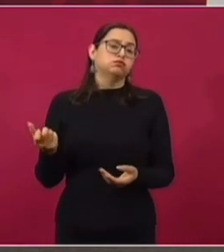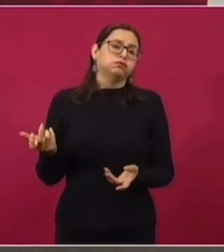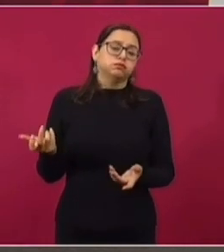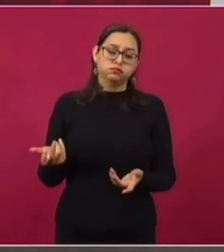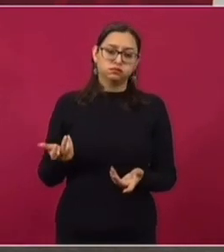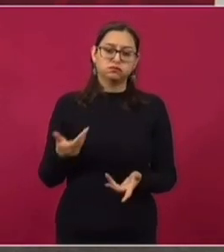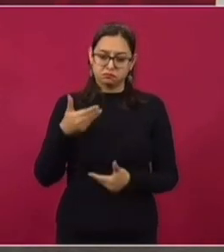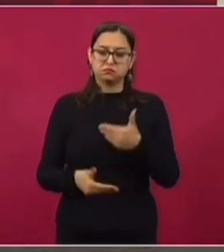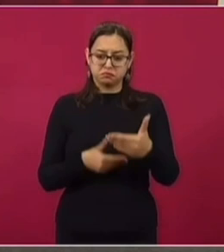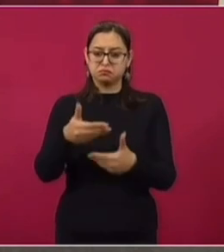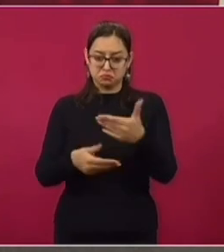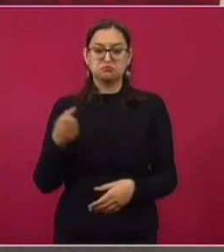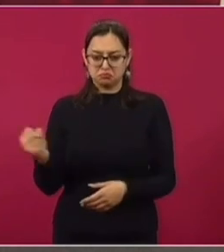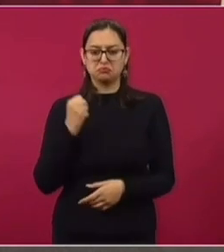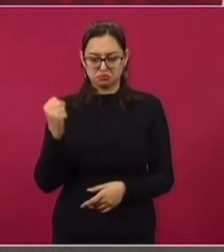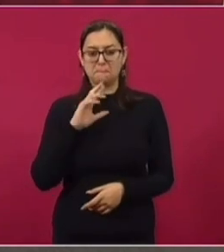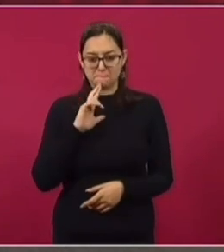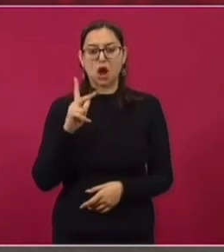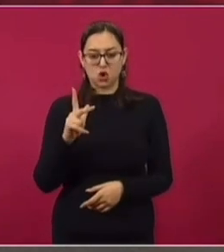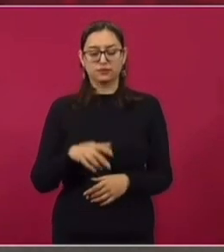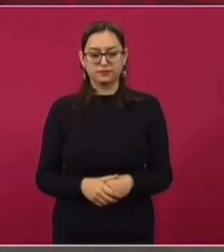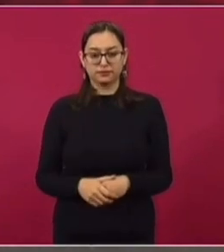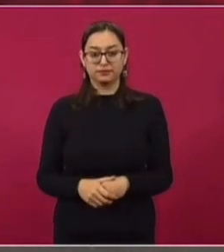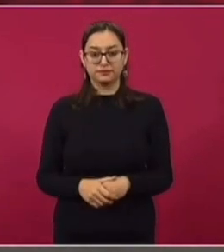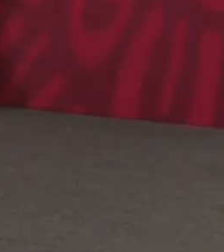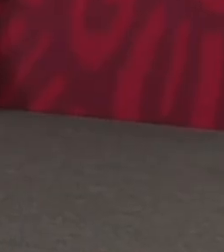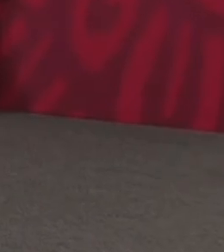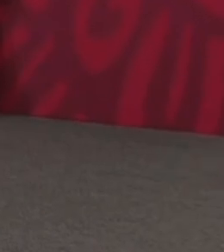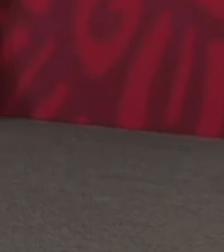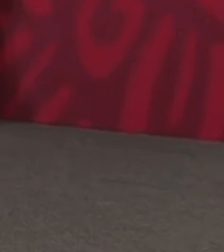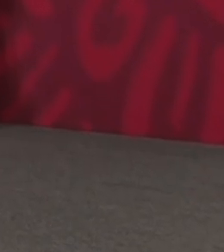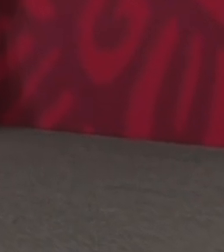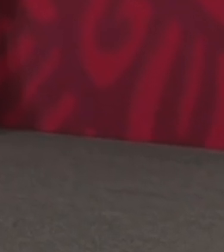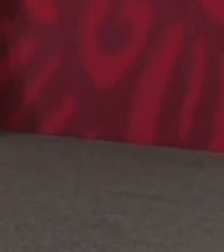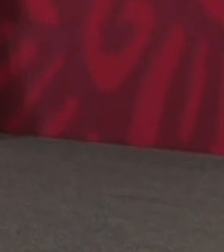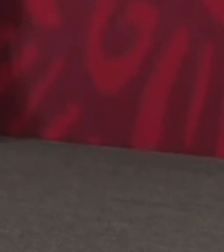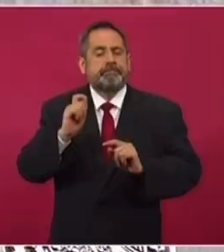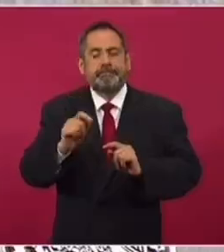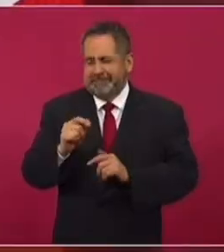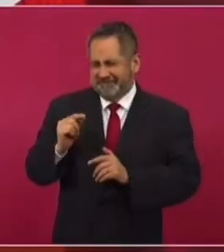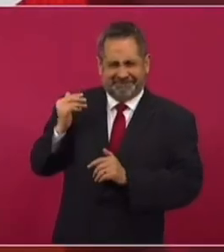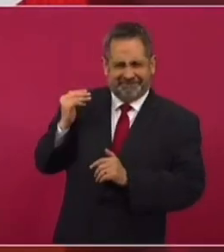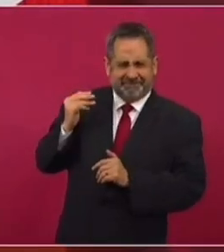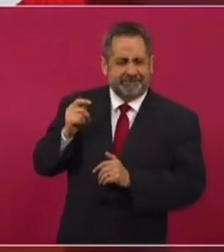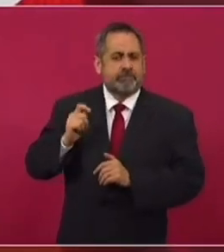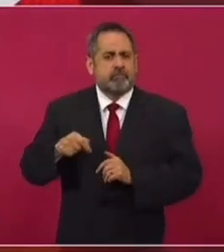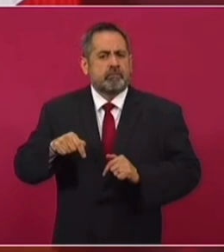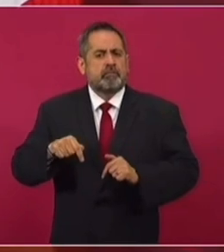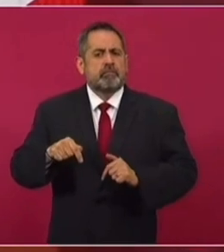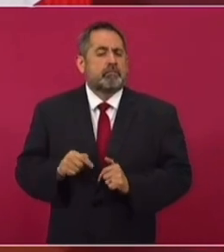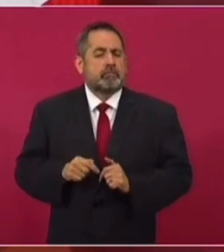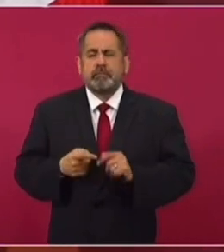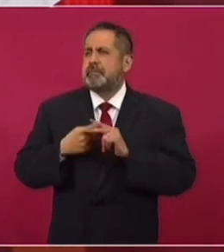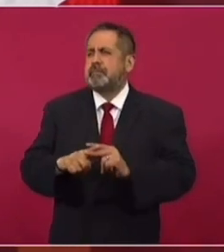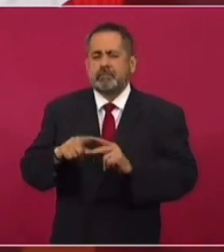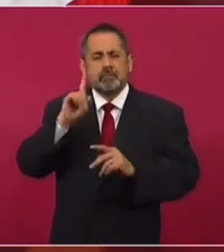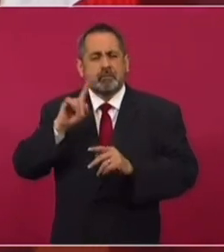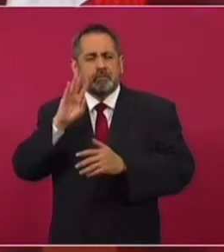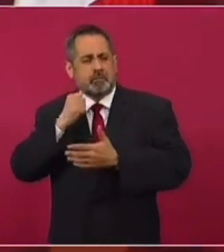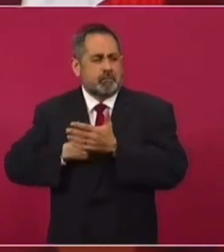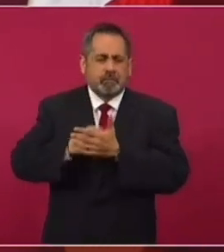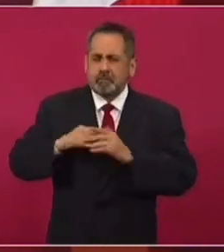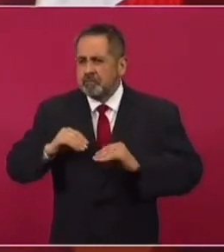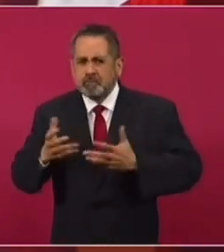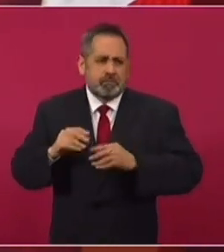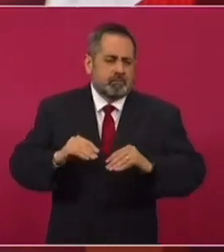vamos muy bien. Cuando el primer movimiento feminista, no el primer movimiento feminista, ahora que empezó la